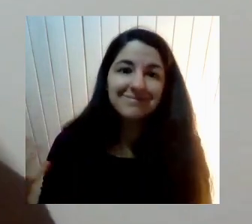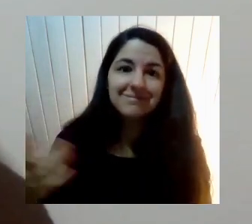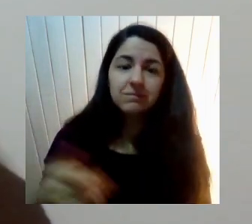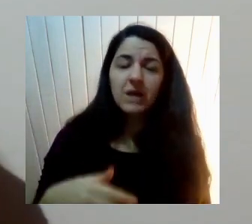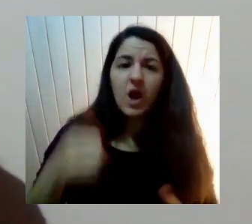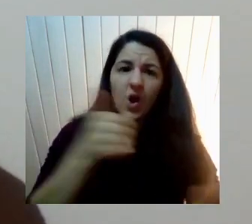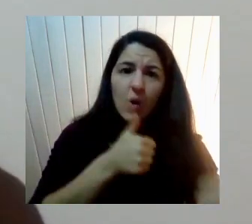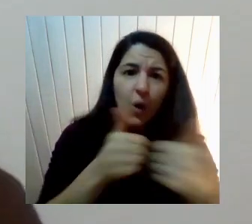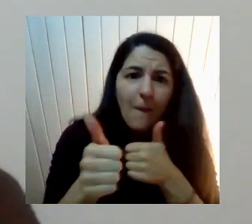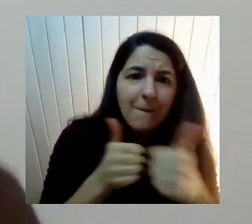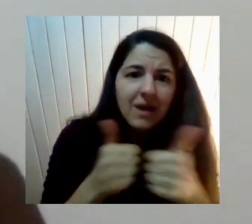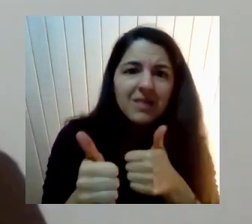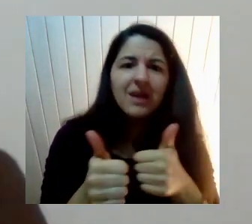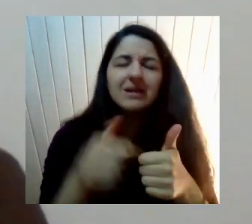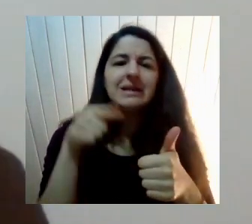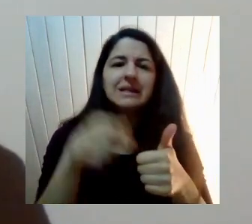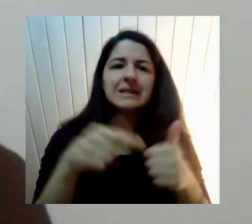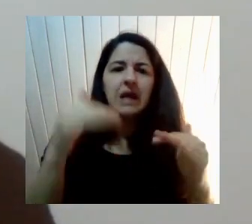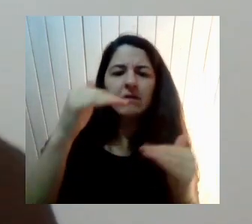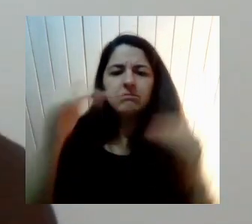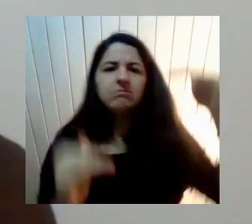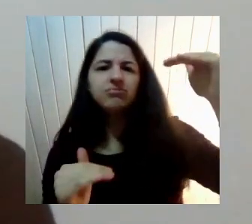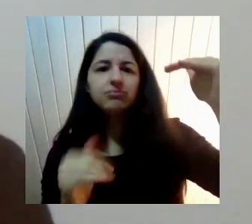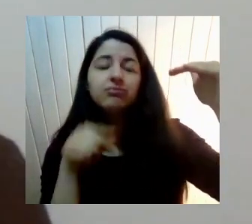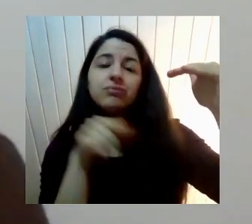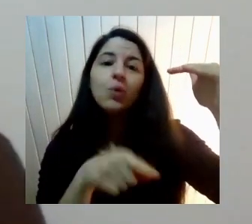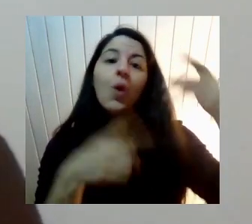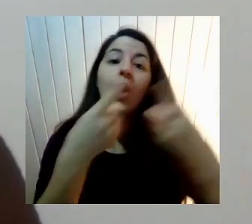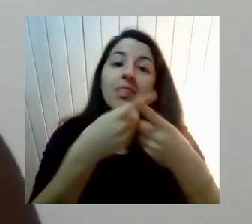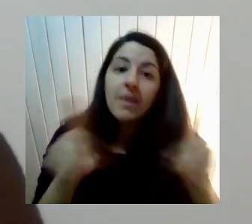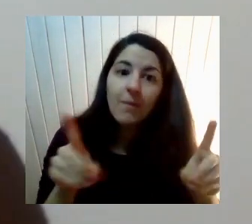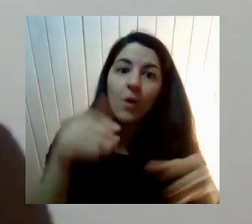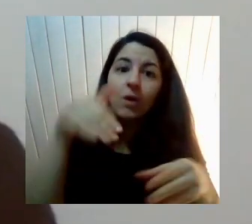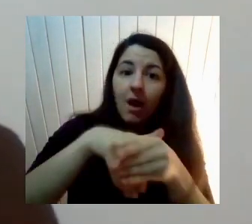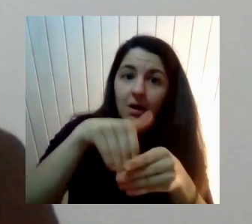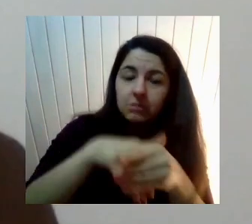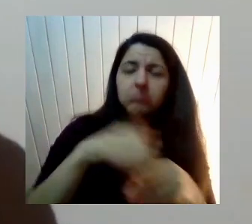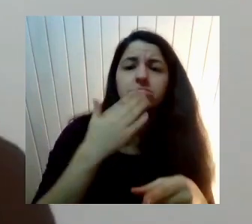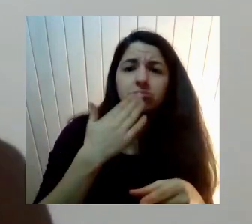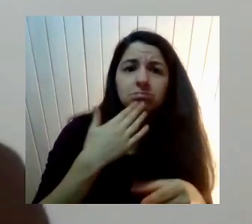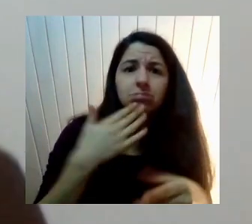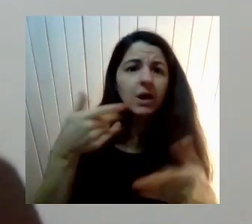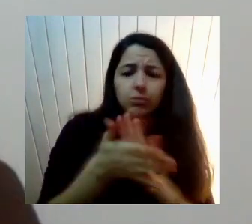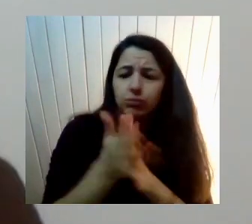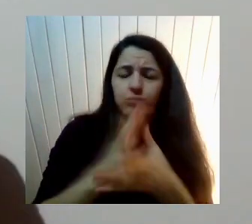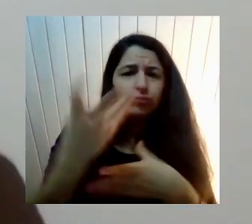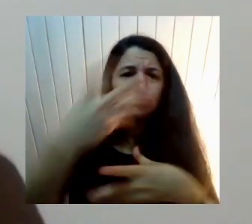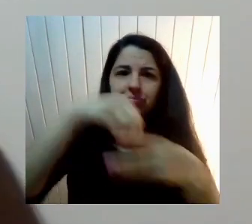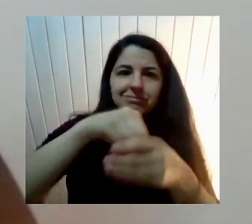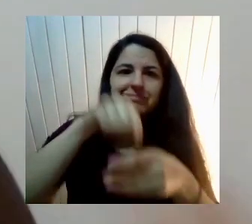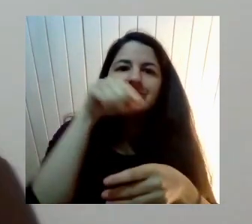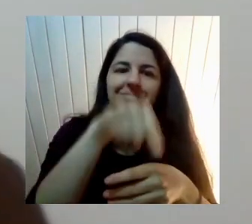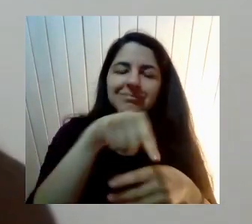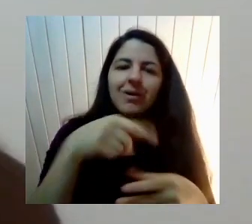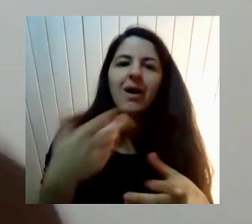democracia O no democracia Que puede haber Una institución También está en juego En cómo se ha construido Culturalmente Quienes son los que dan órdenes Y